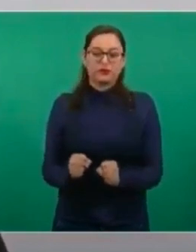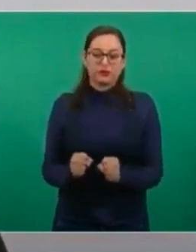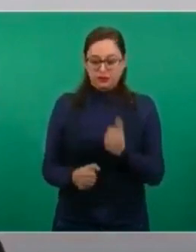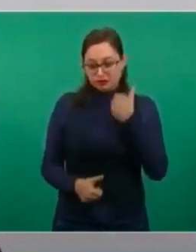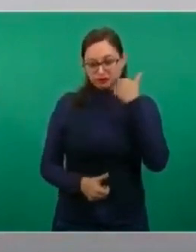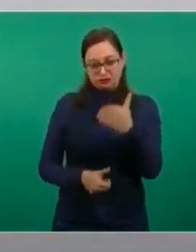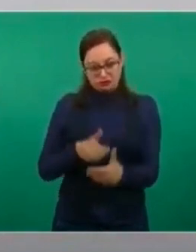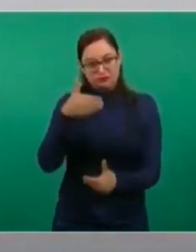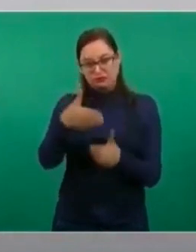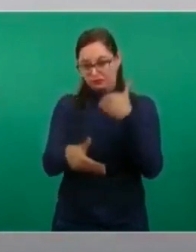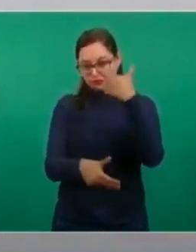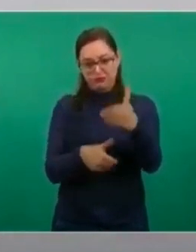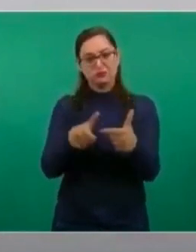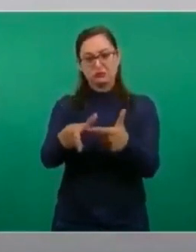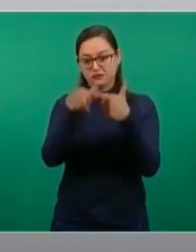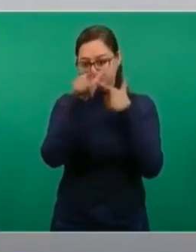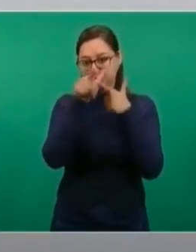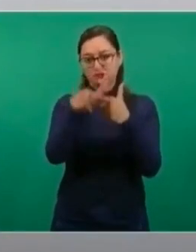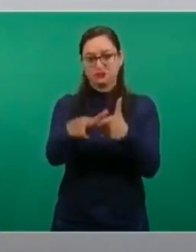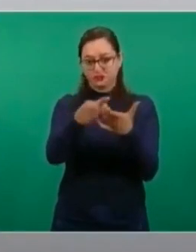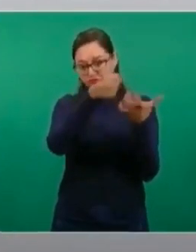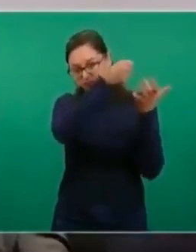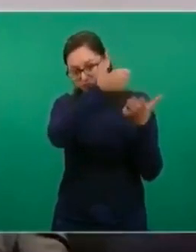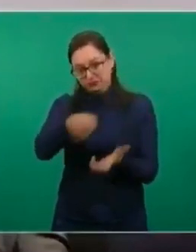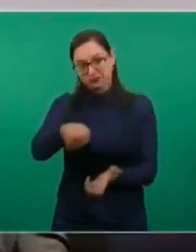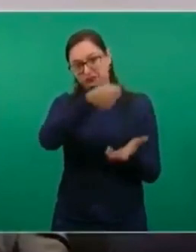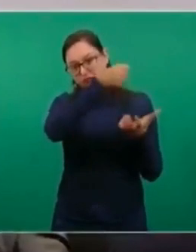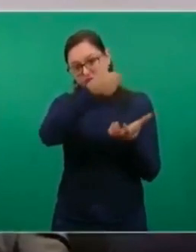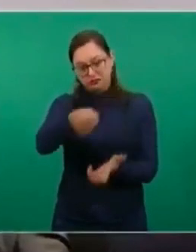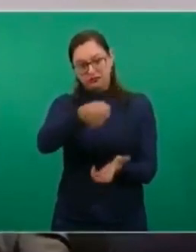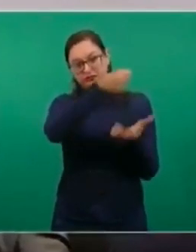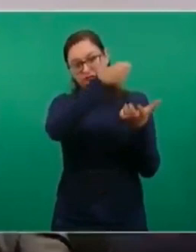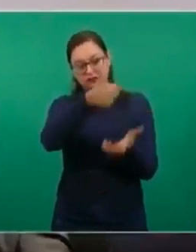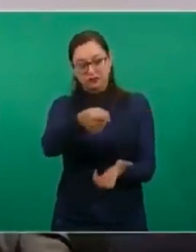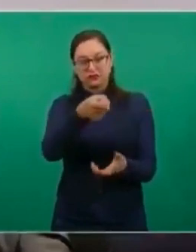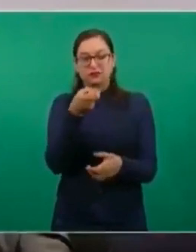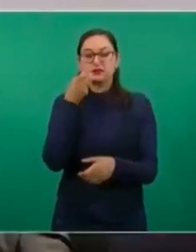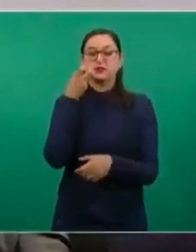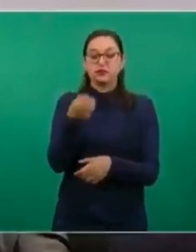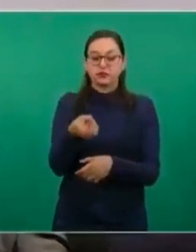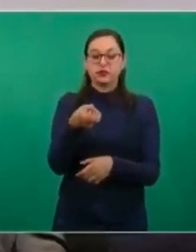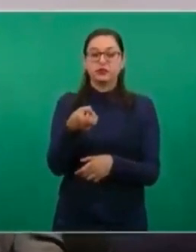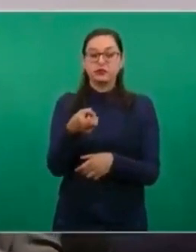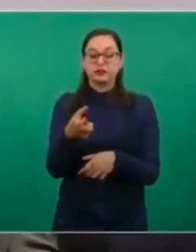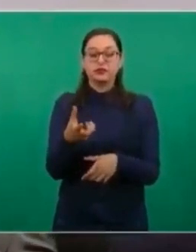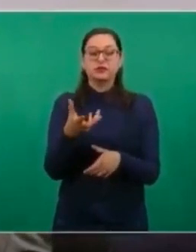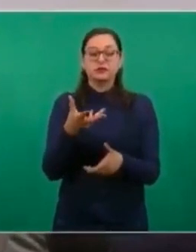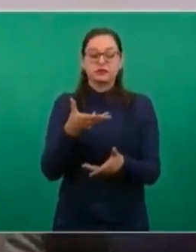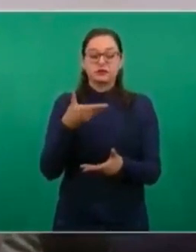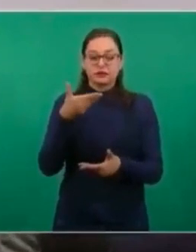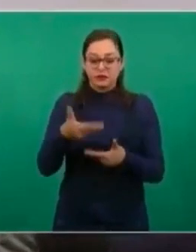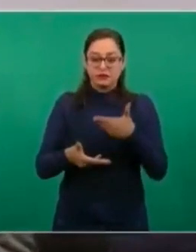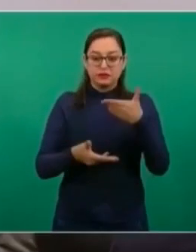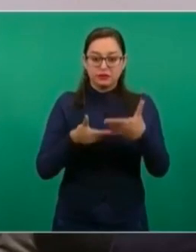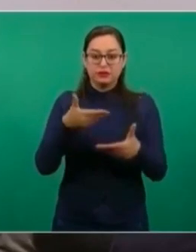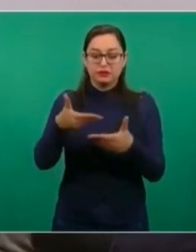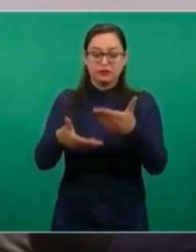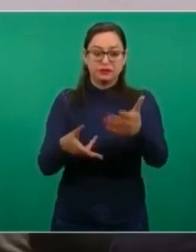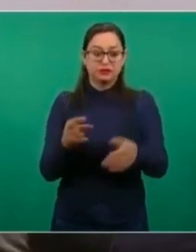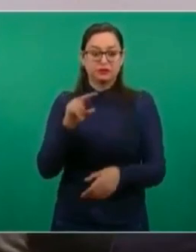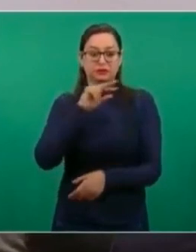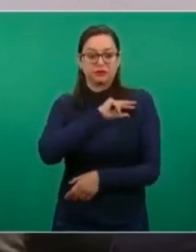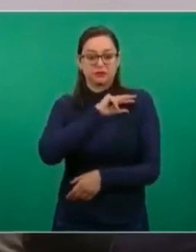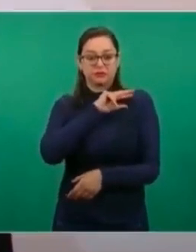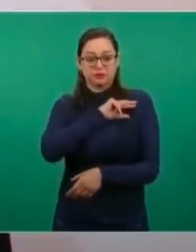que van a seguir llegando inversiones y esas inversiones más lo que hace el sector privado